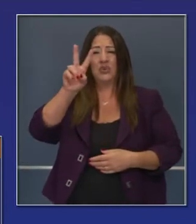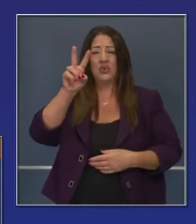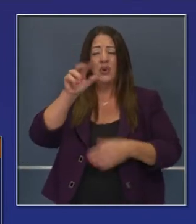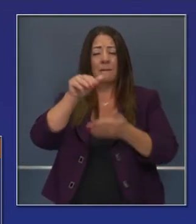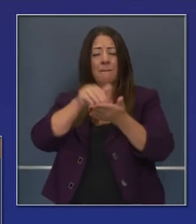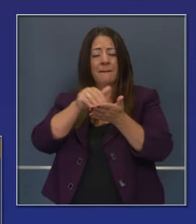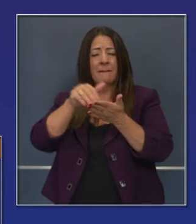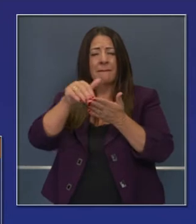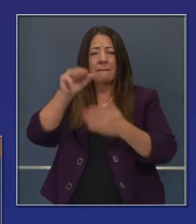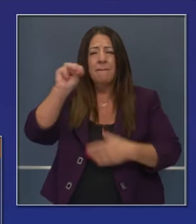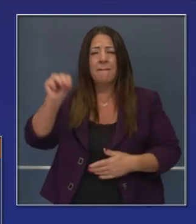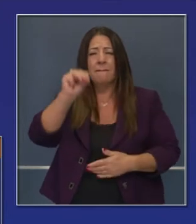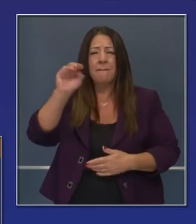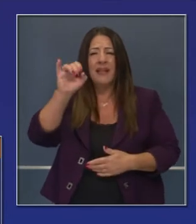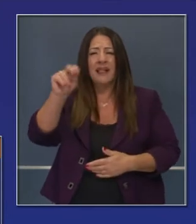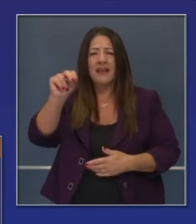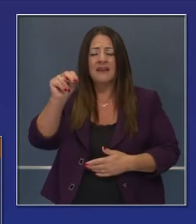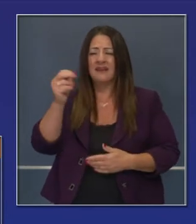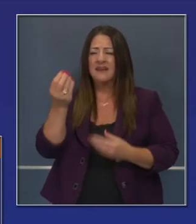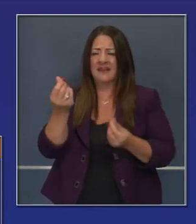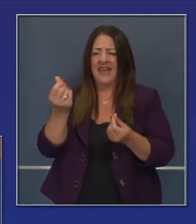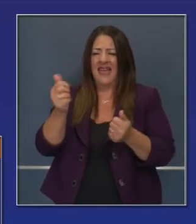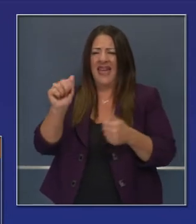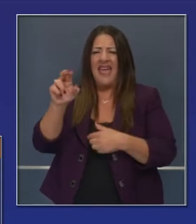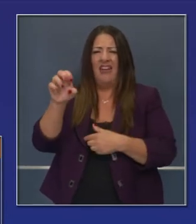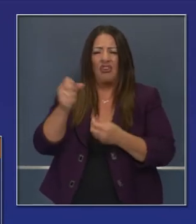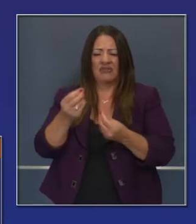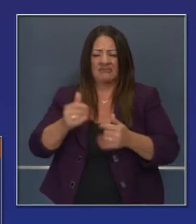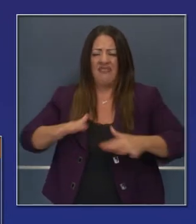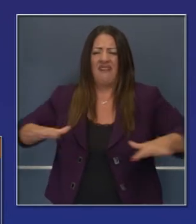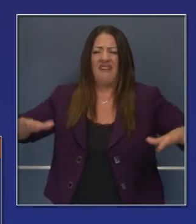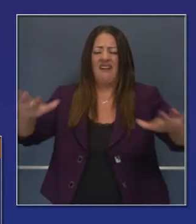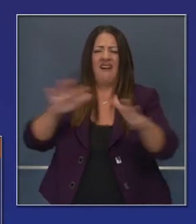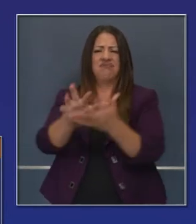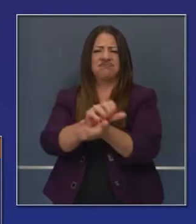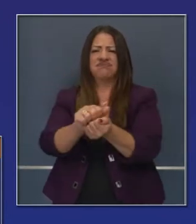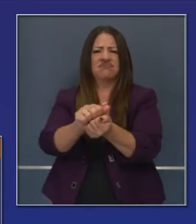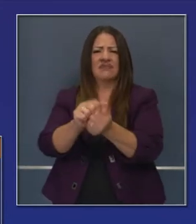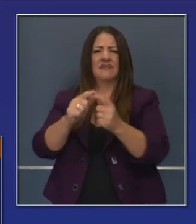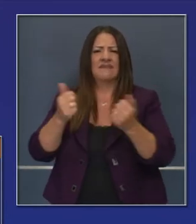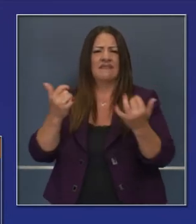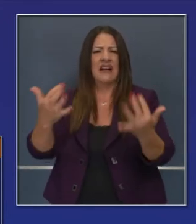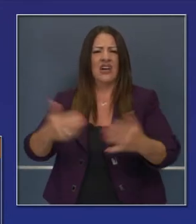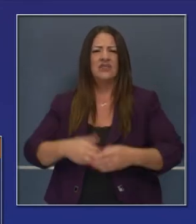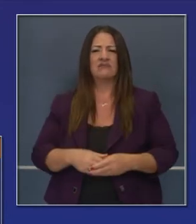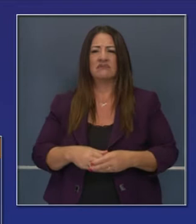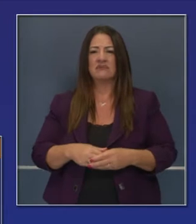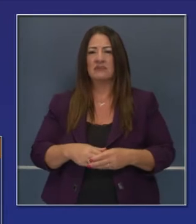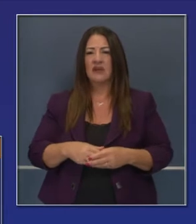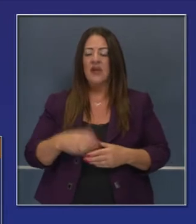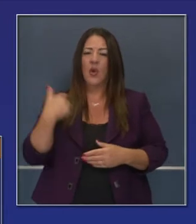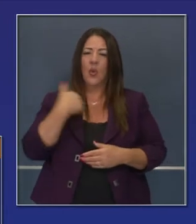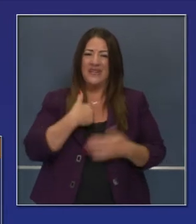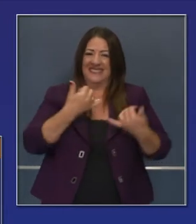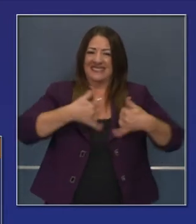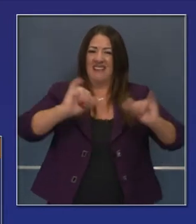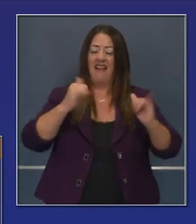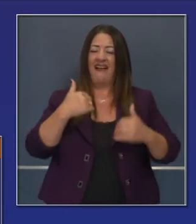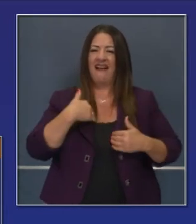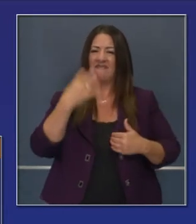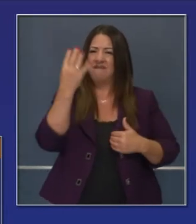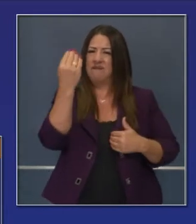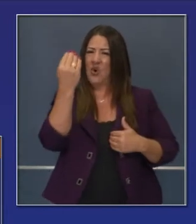.2 millones de acres calcinados, 14 incendios serios que se batallan actualmente, complejos de incendios.